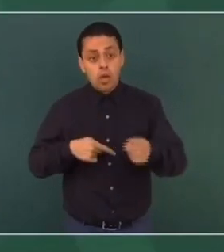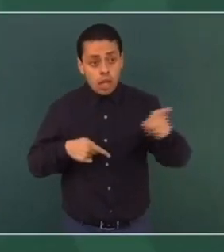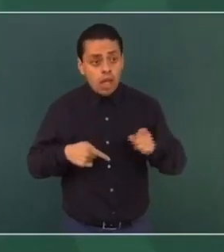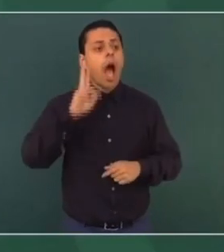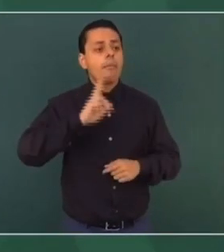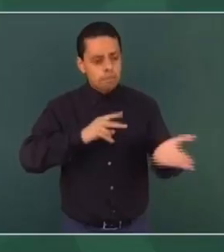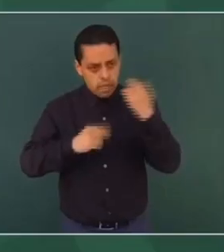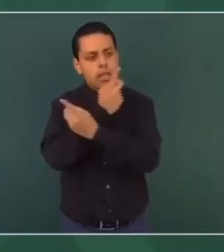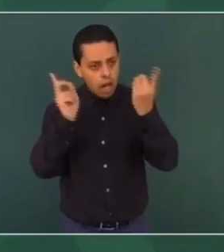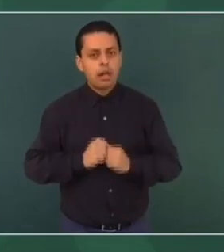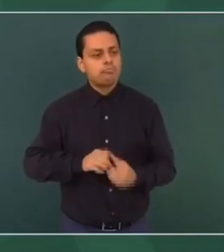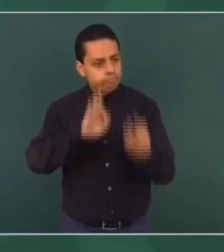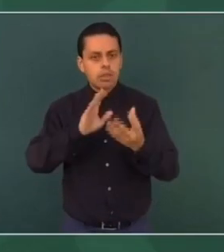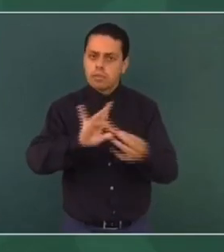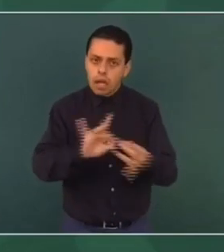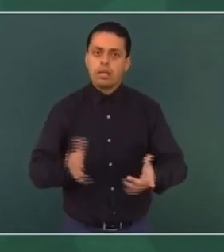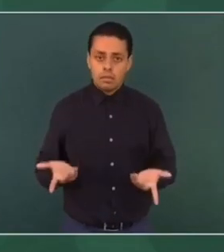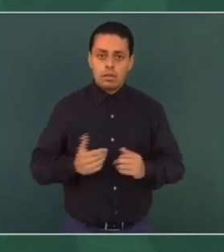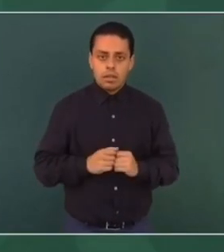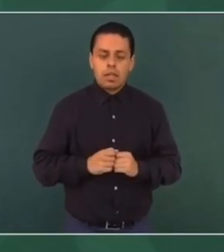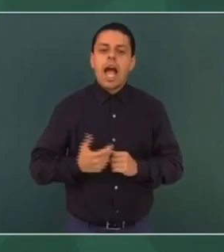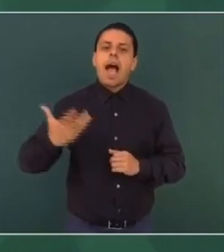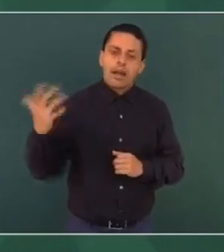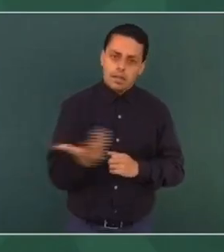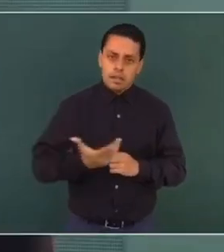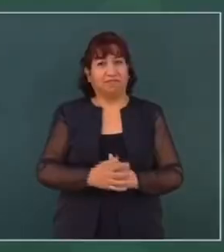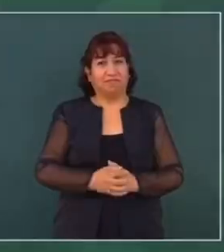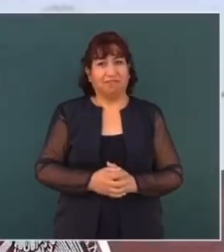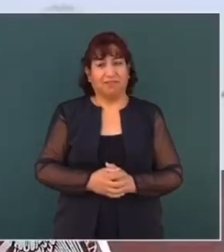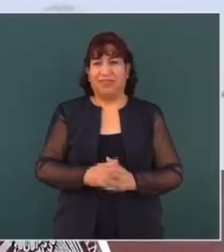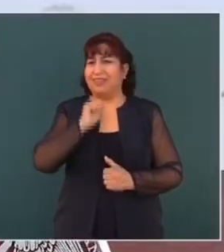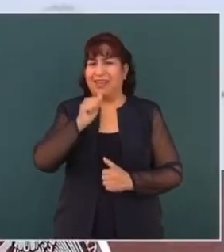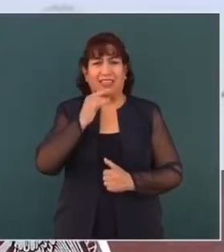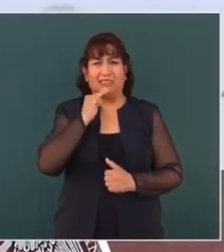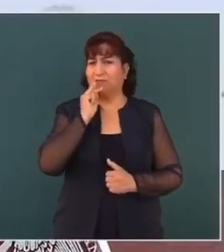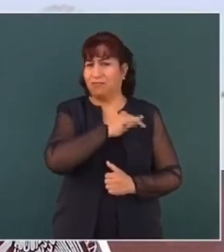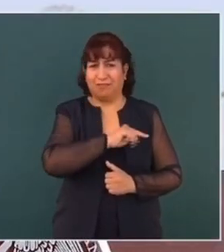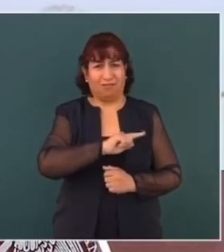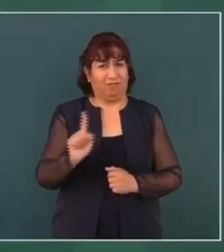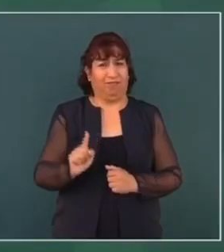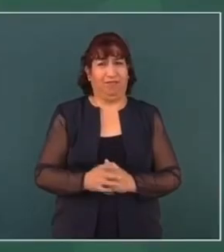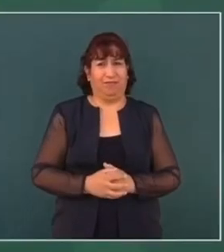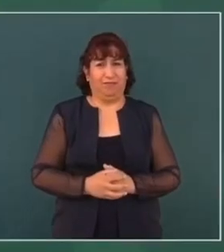a los indicados y se acude legalmente. Nada de hipocresía.